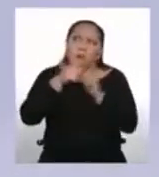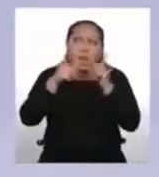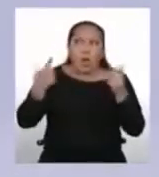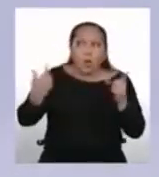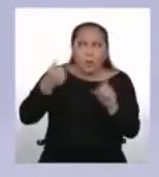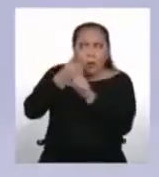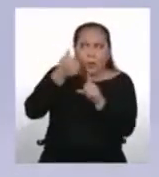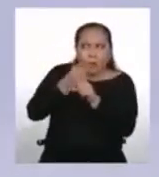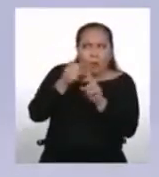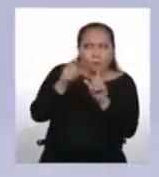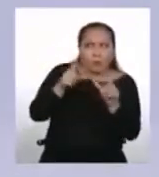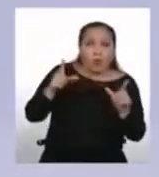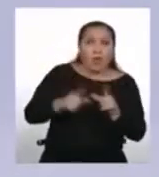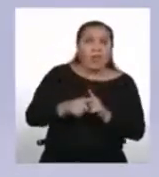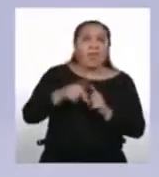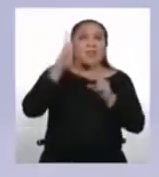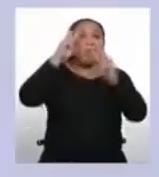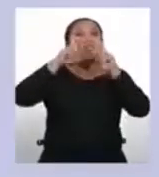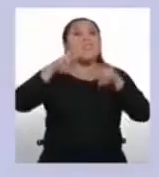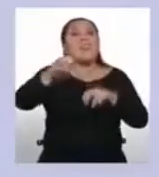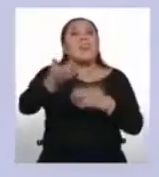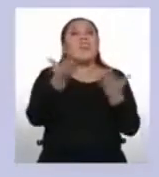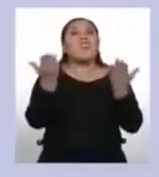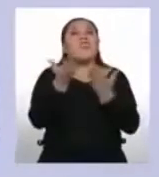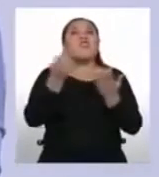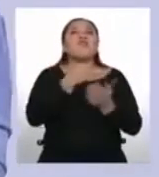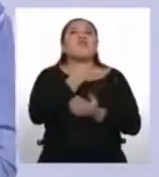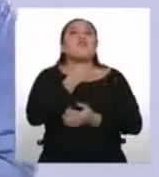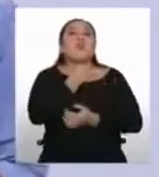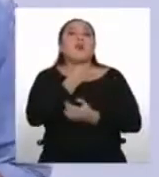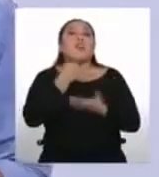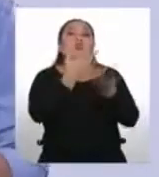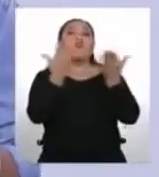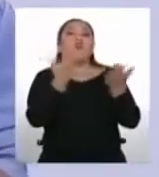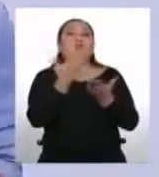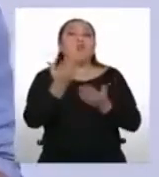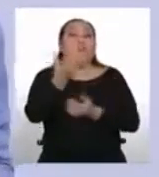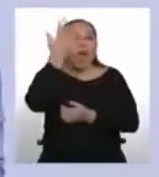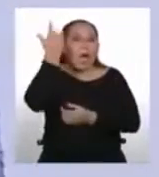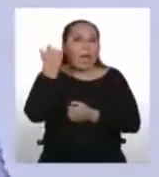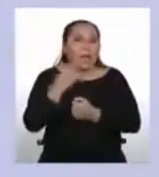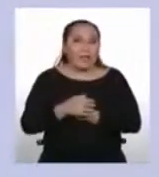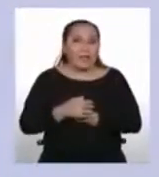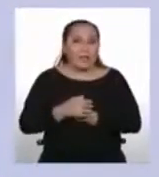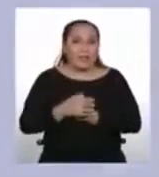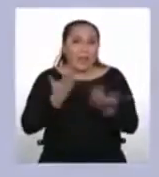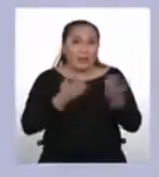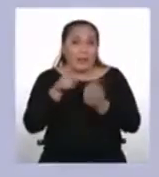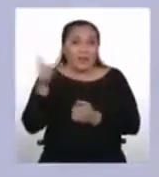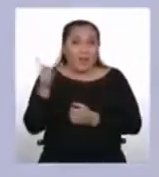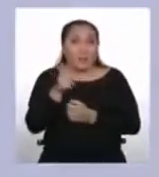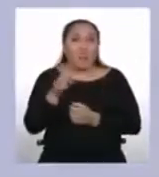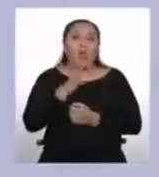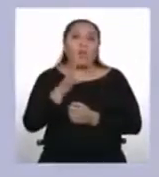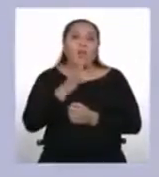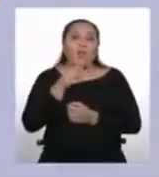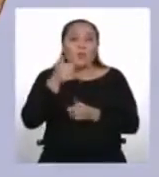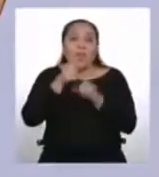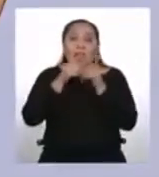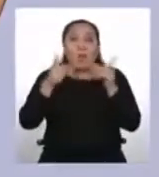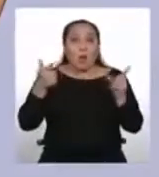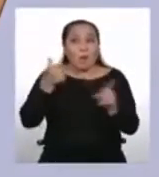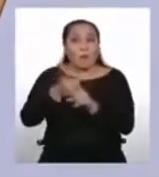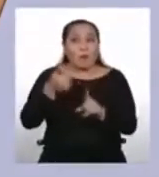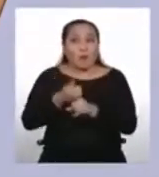averigua de dónde son tus abuelos y bisabuelos. Seguro muchos de ellos hablan o hablaron una lengua originaria. Y si es así,